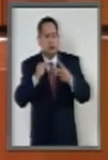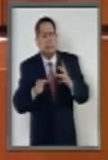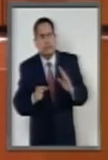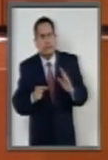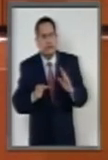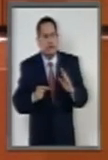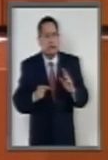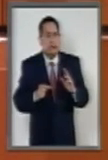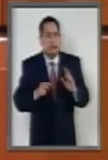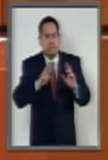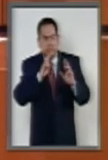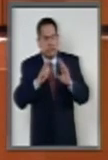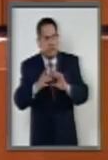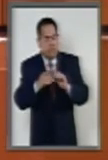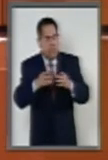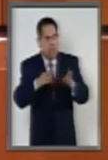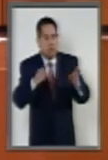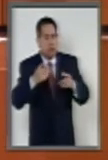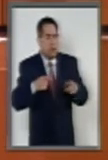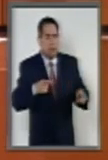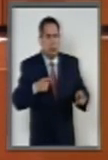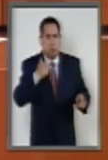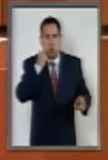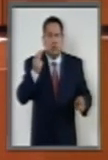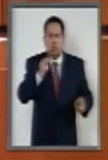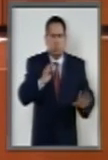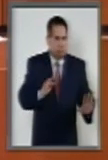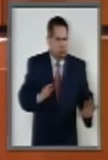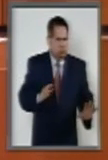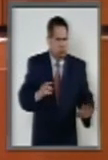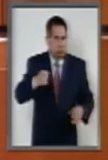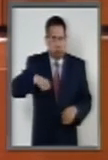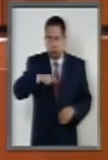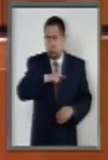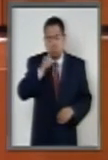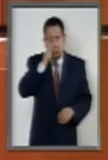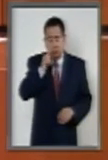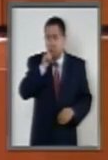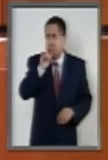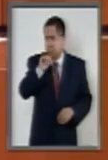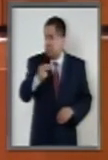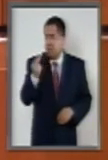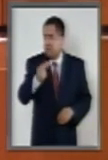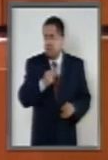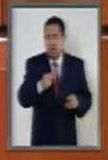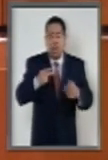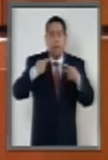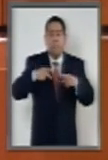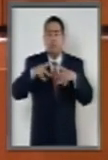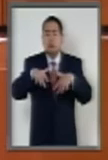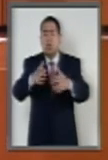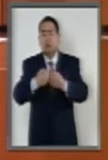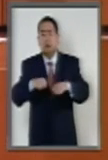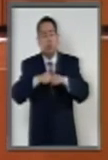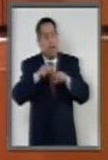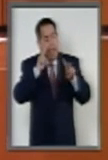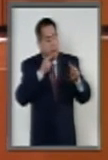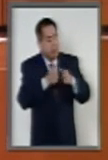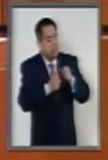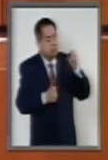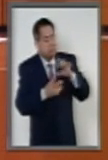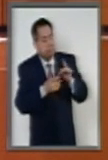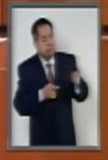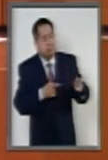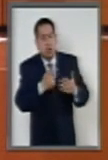ante la sociedad no es necesaria, pero para nosotros sí es sumamente importante. La